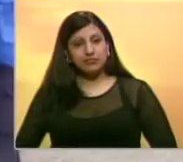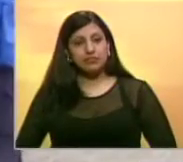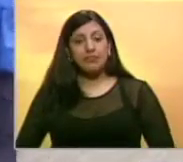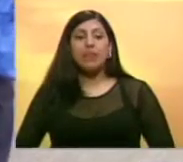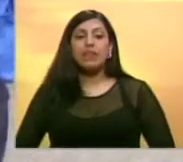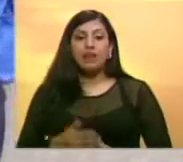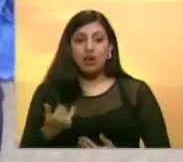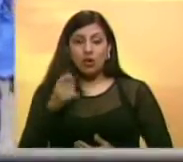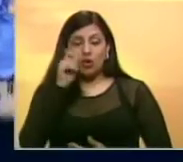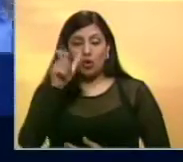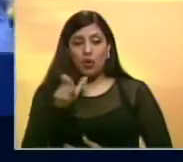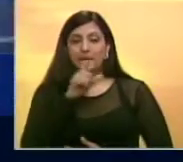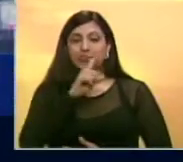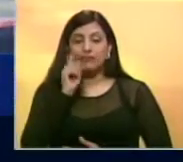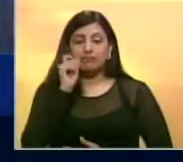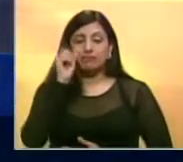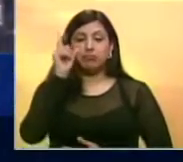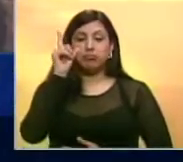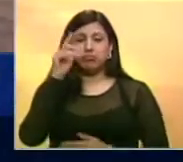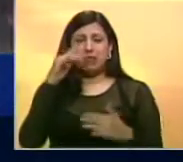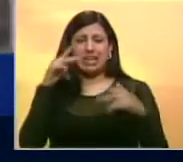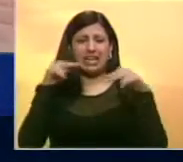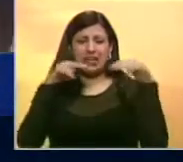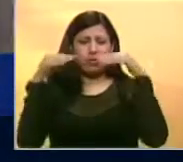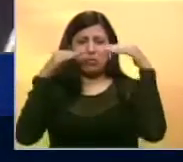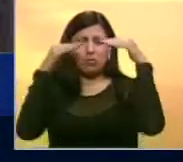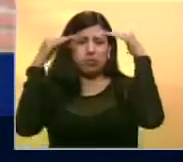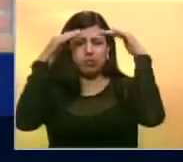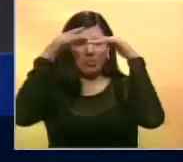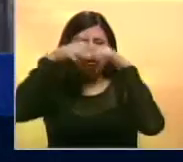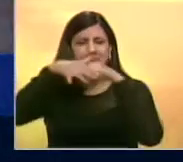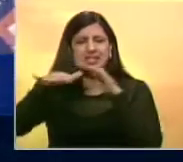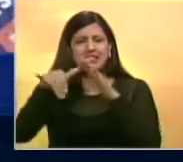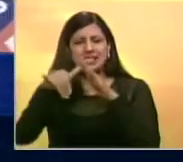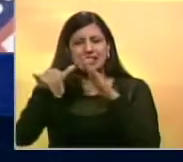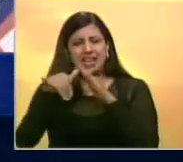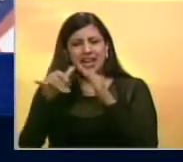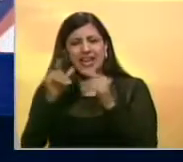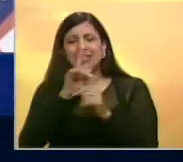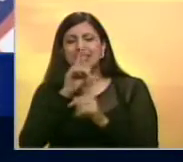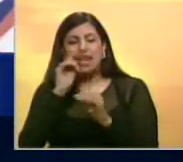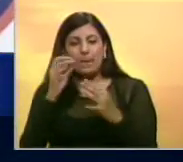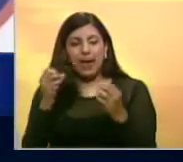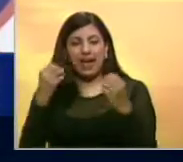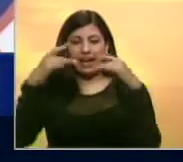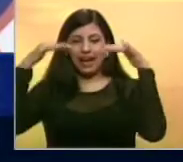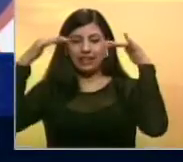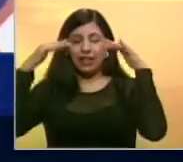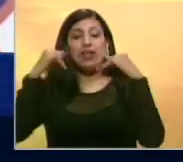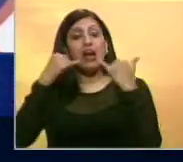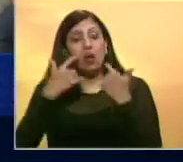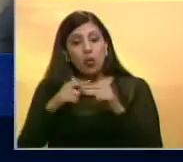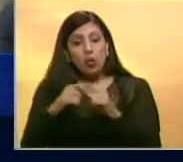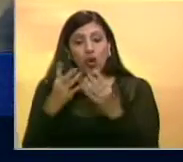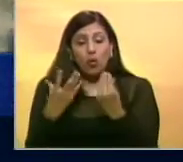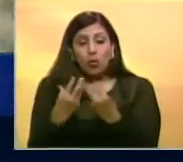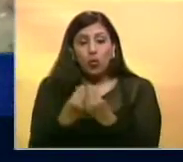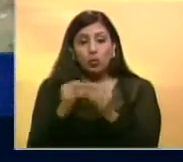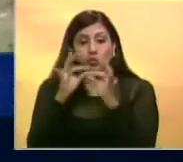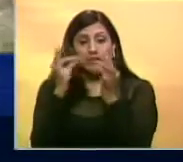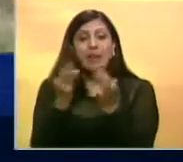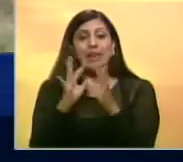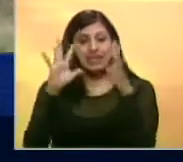Clemente Figueroa Roa fue sorprendido por la crecida del río Torbes a la altura del sector La Encantada junto a un familiar quien